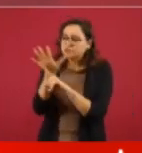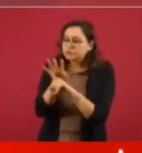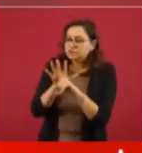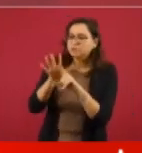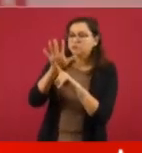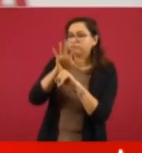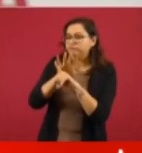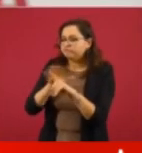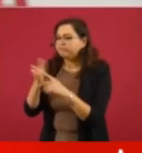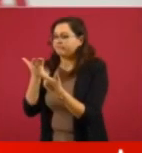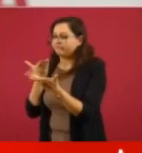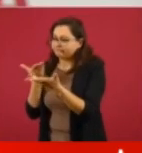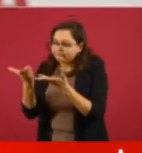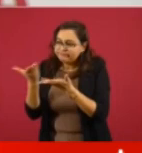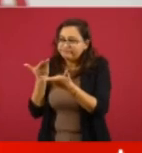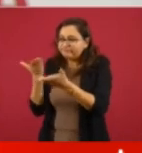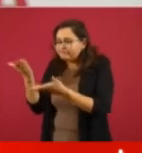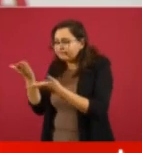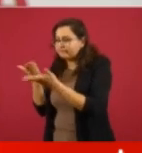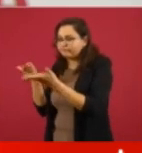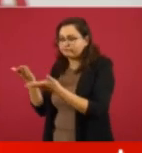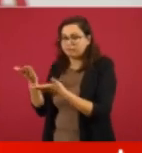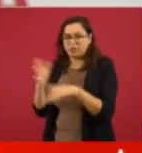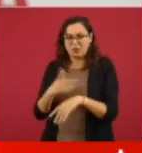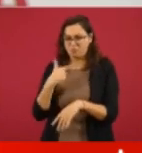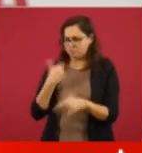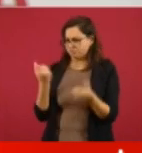no imponer.